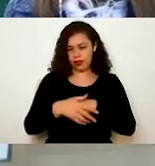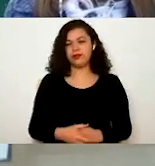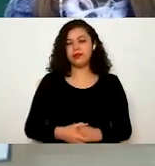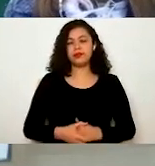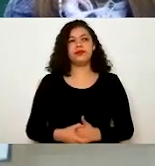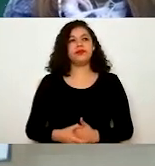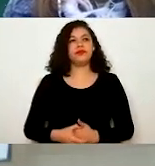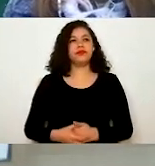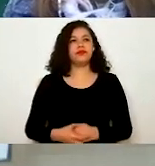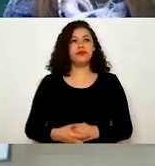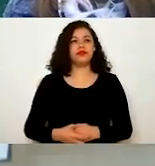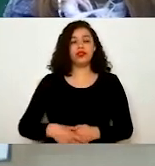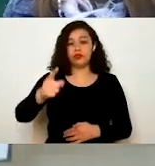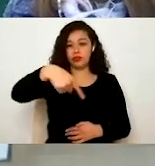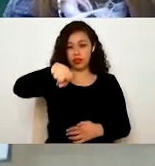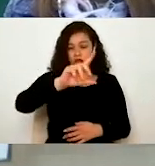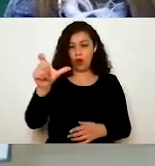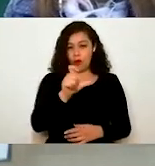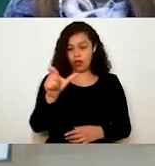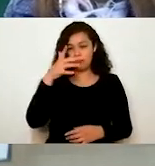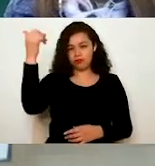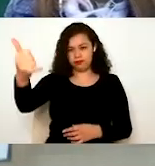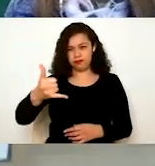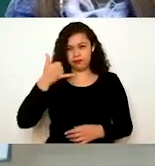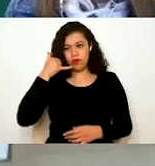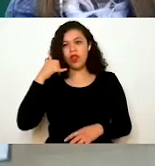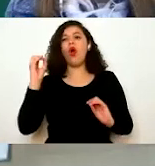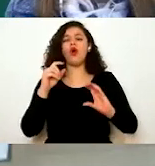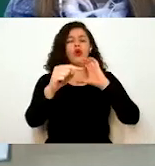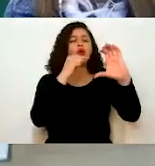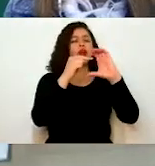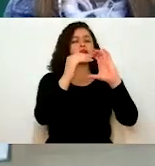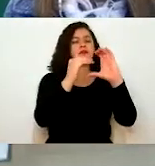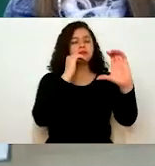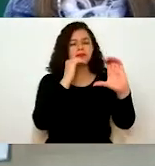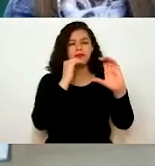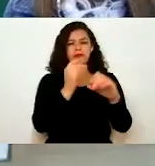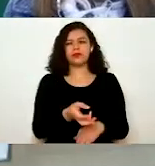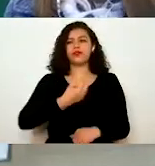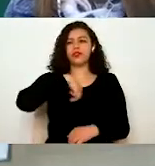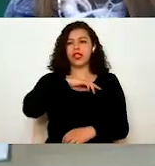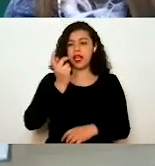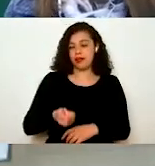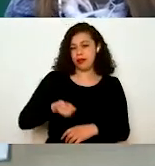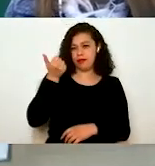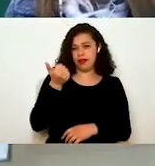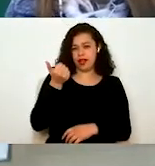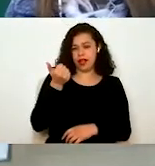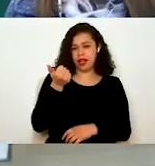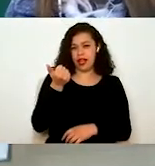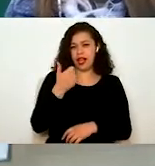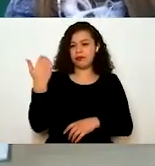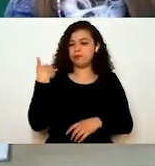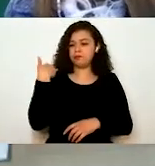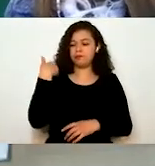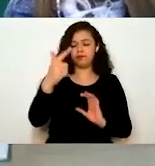Ustedes cuando hablan a la mesa o por correo electrónico, nosotros tenemos aquí la, el primer paso es la recepción de la solicitud.